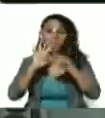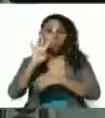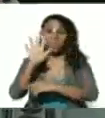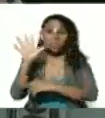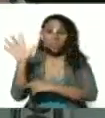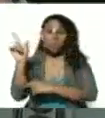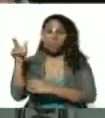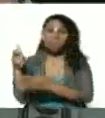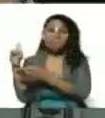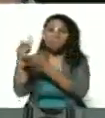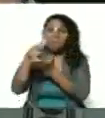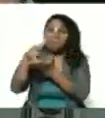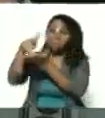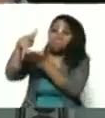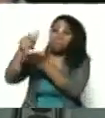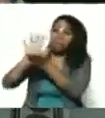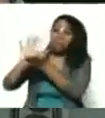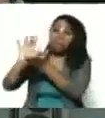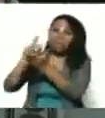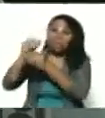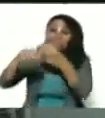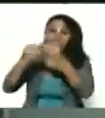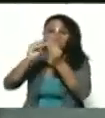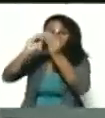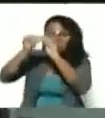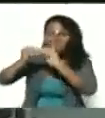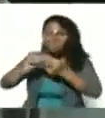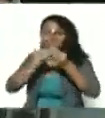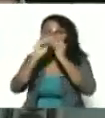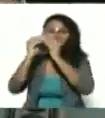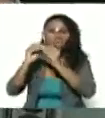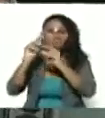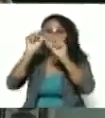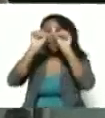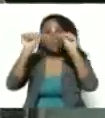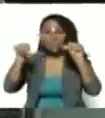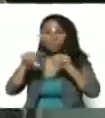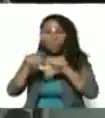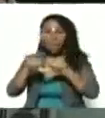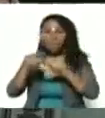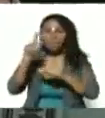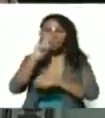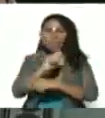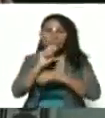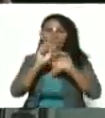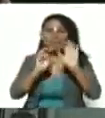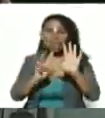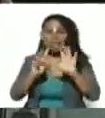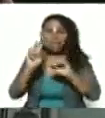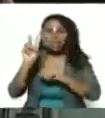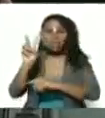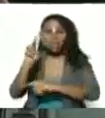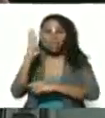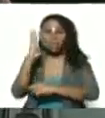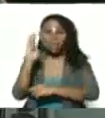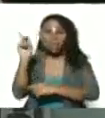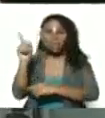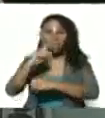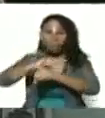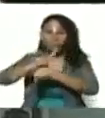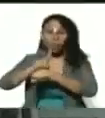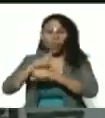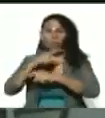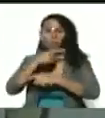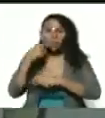adorno y le hicimos un híbrido con un sistema de T-72B que es un tanque ruso y lo